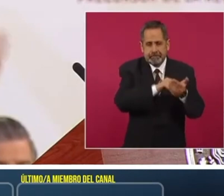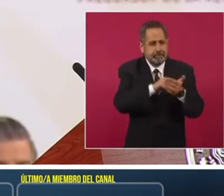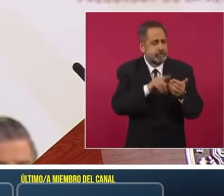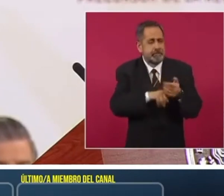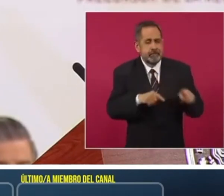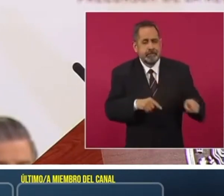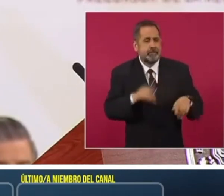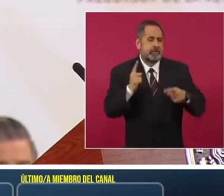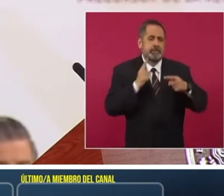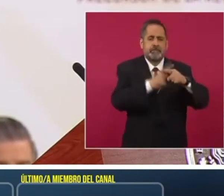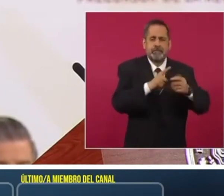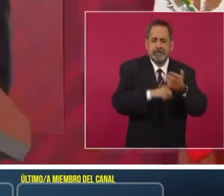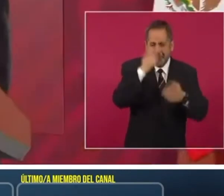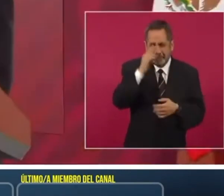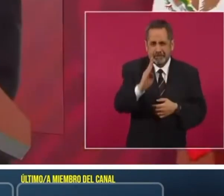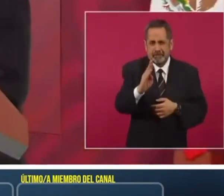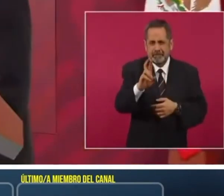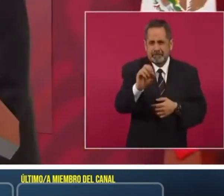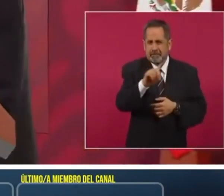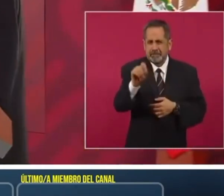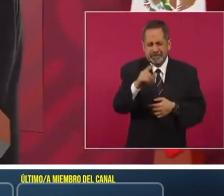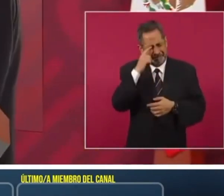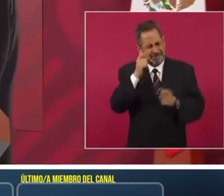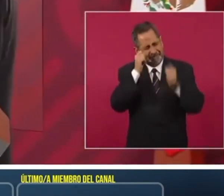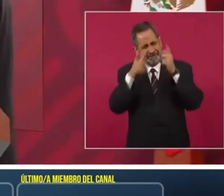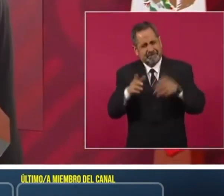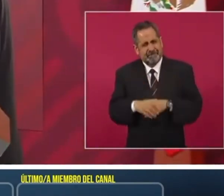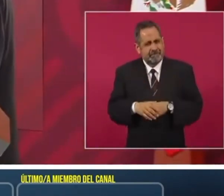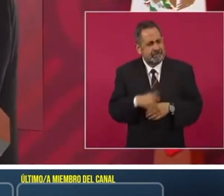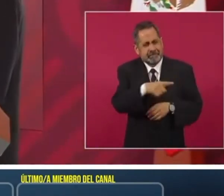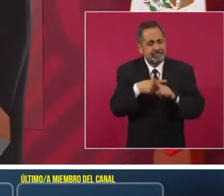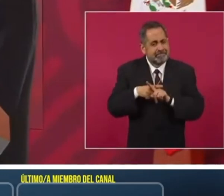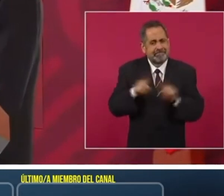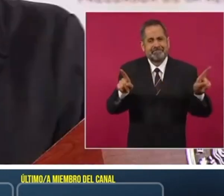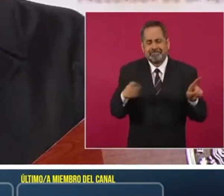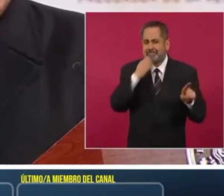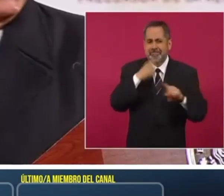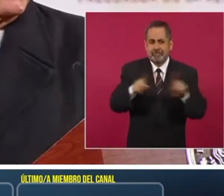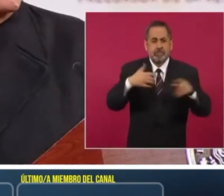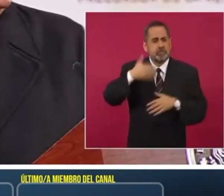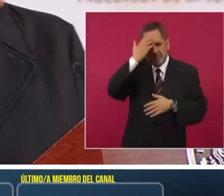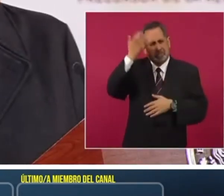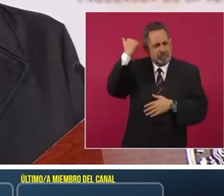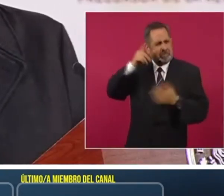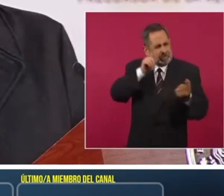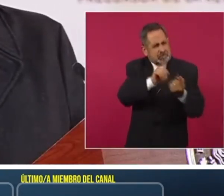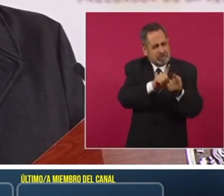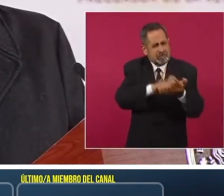Más broso que hasta me llama la atención porque no era así cuando lo conocí.